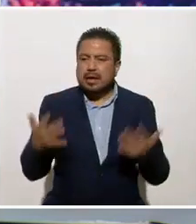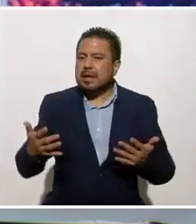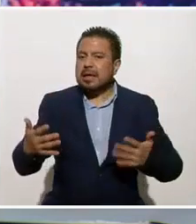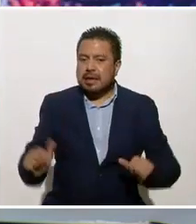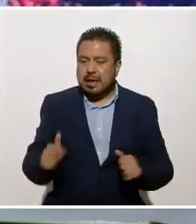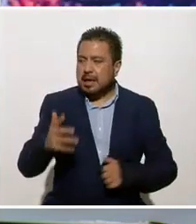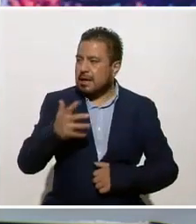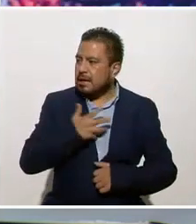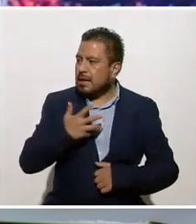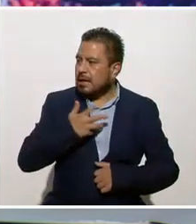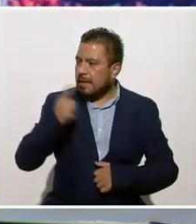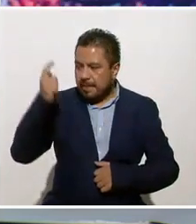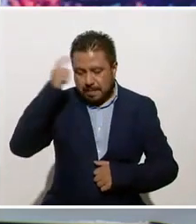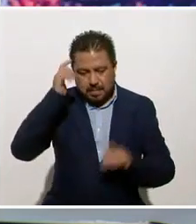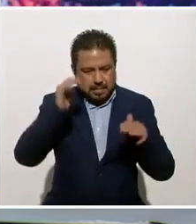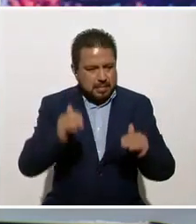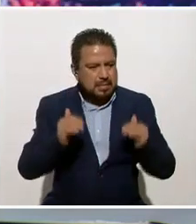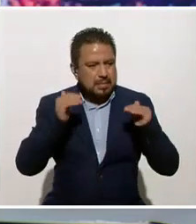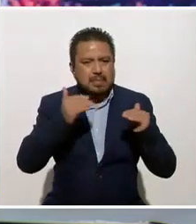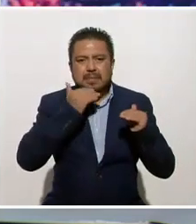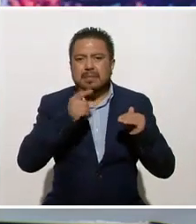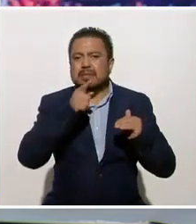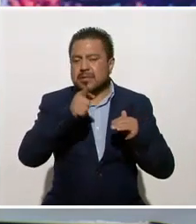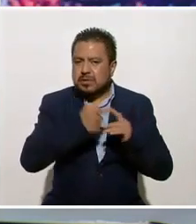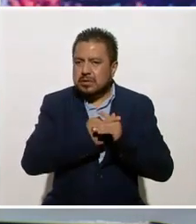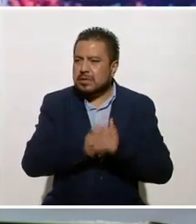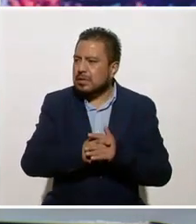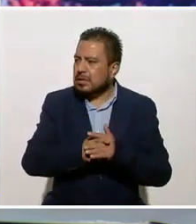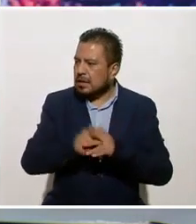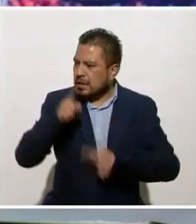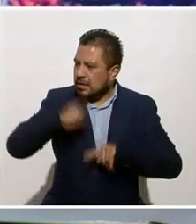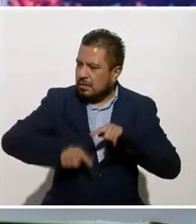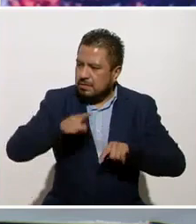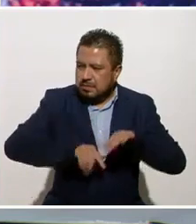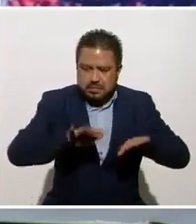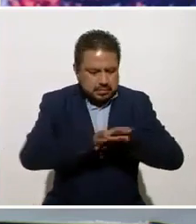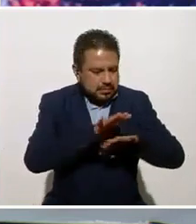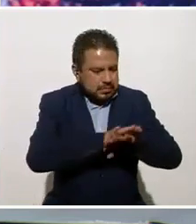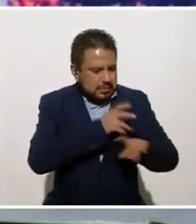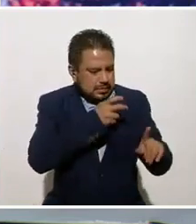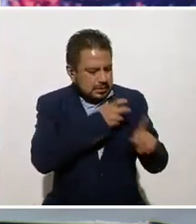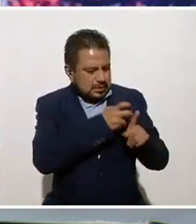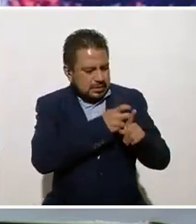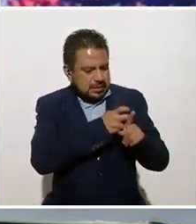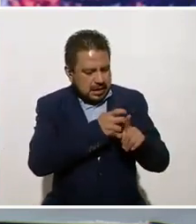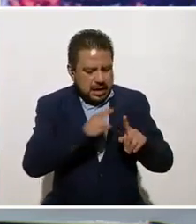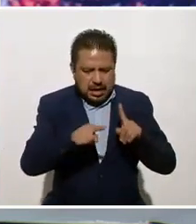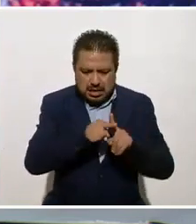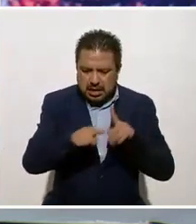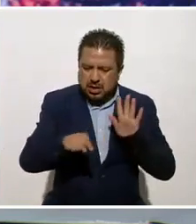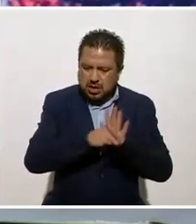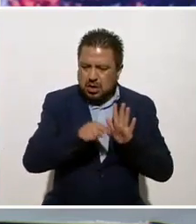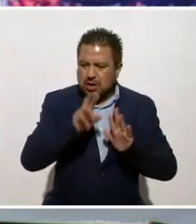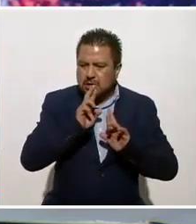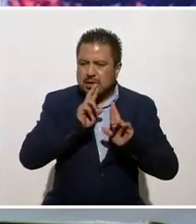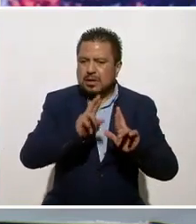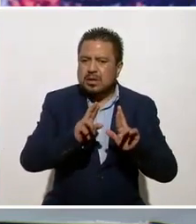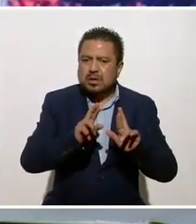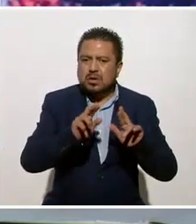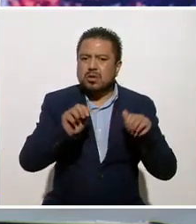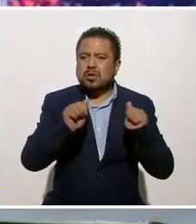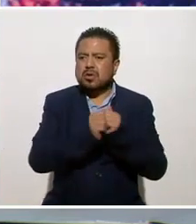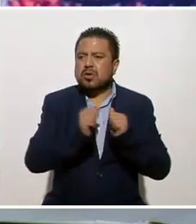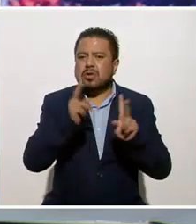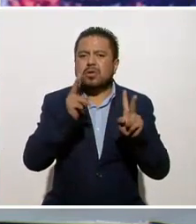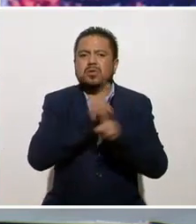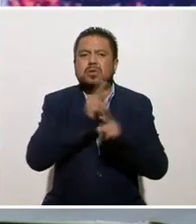cierta madurez. Entonces, si tú empiezas a moderar esas actitudes, esas reacciones con la